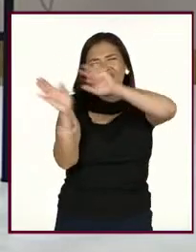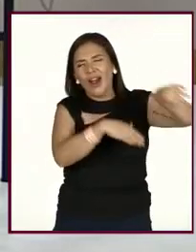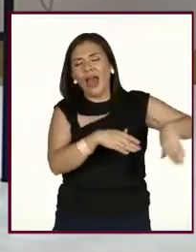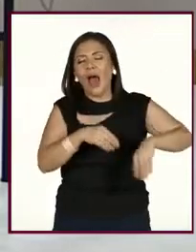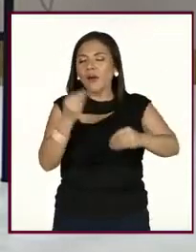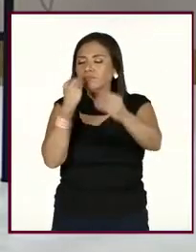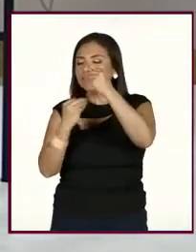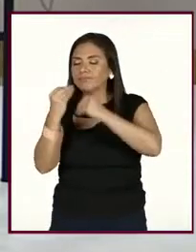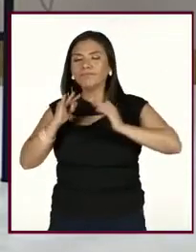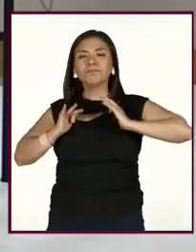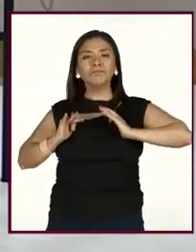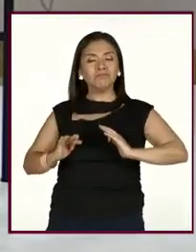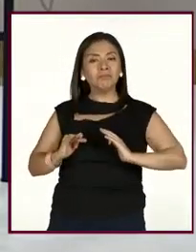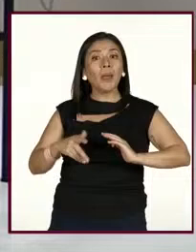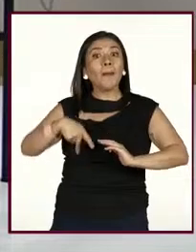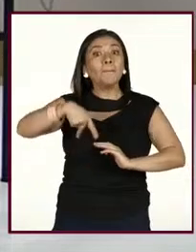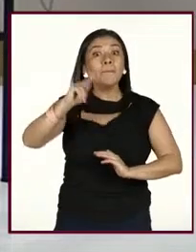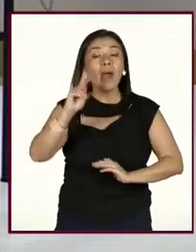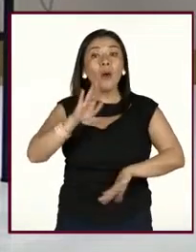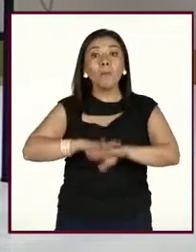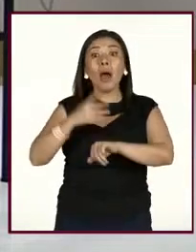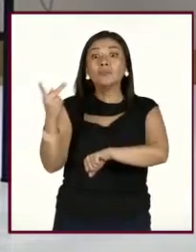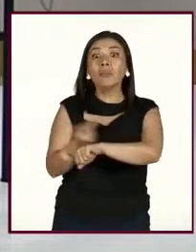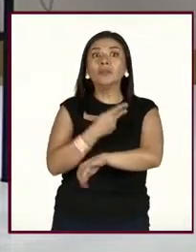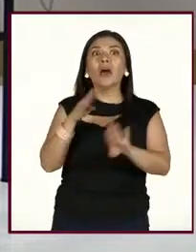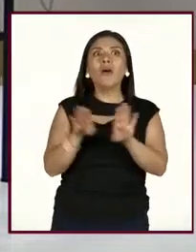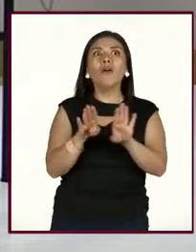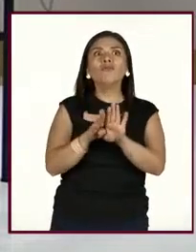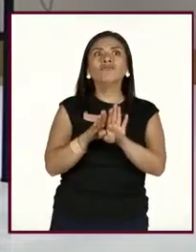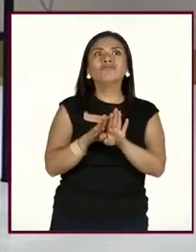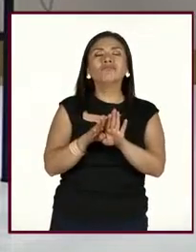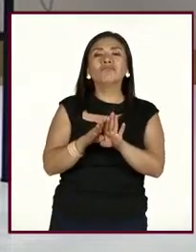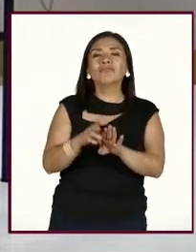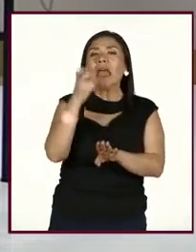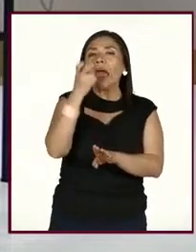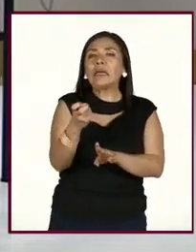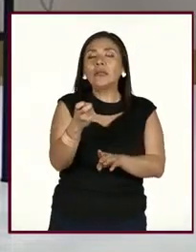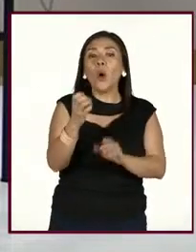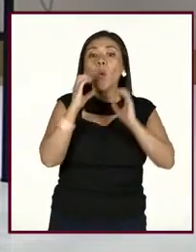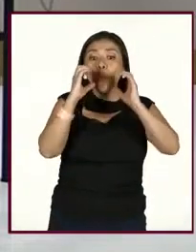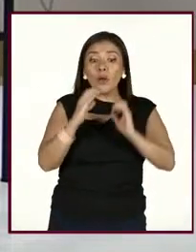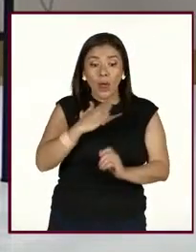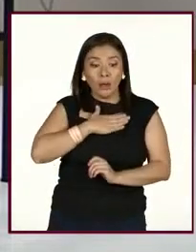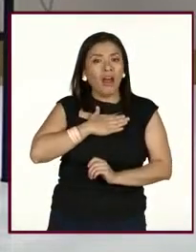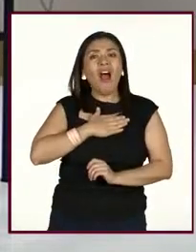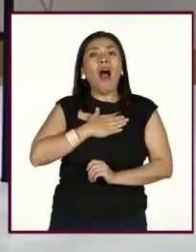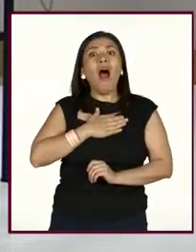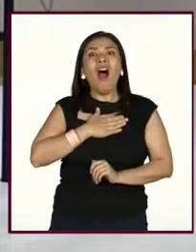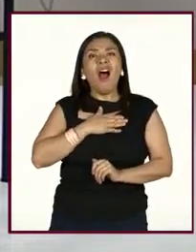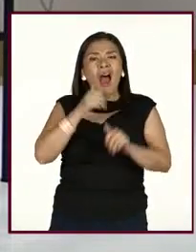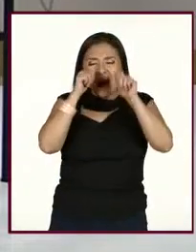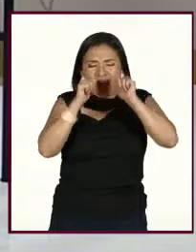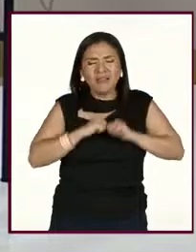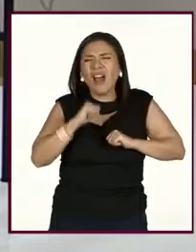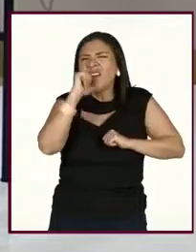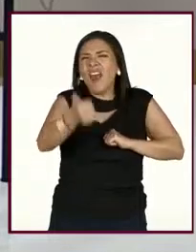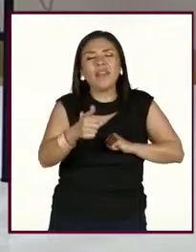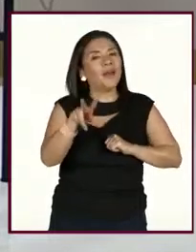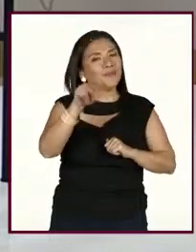pero no dejar pasar como estas partes de autocuidado, nuestras estrategias de autocuidado.